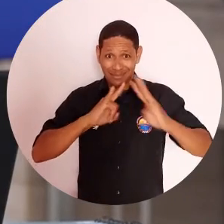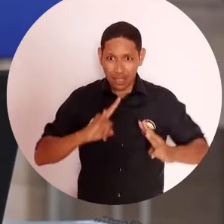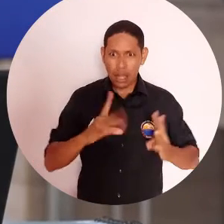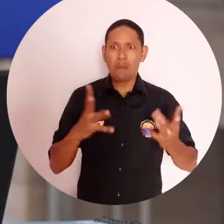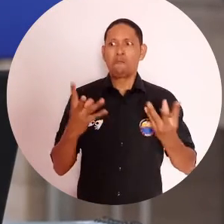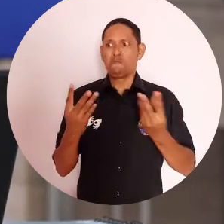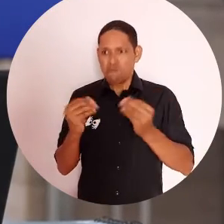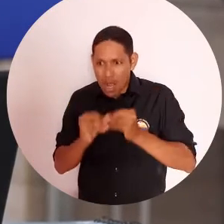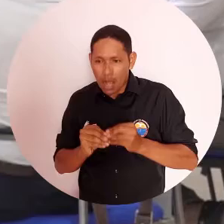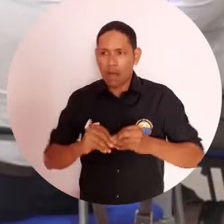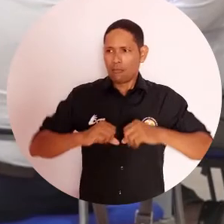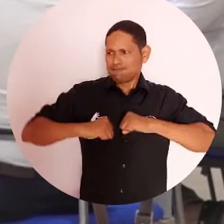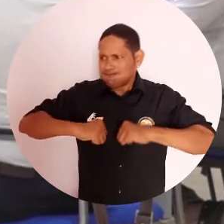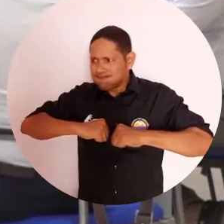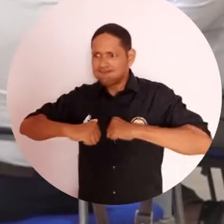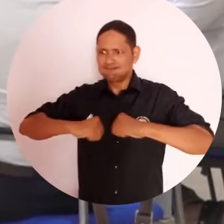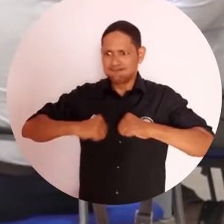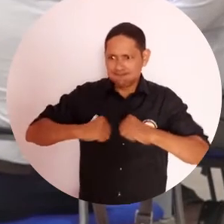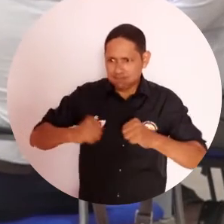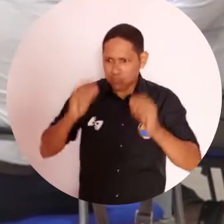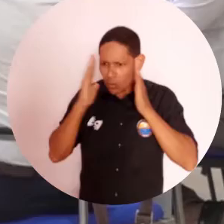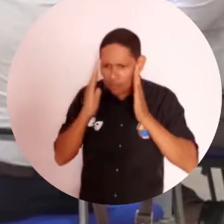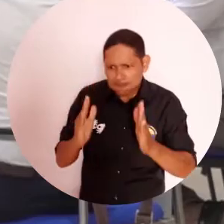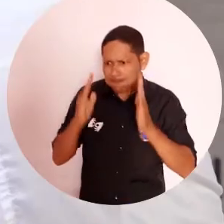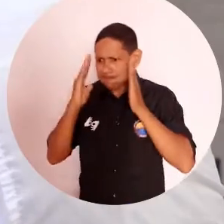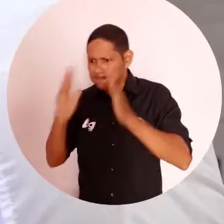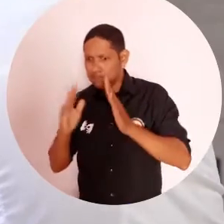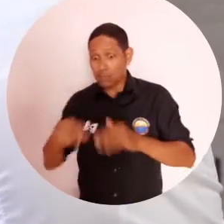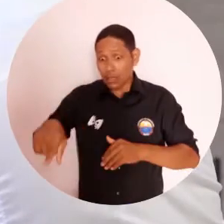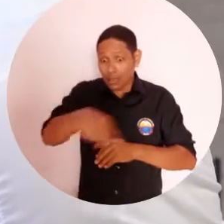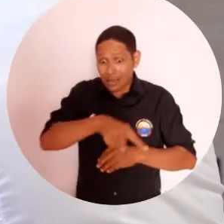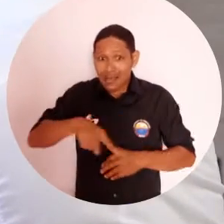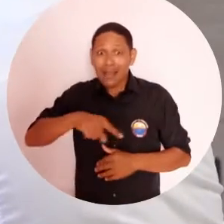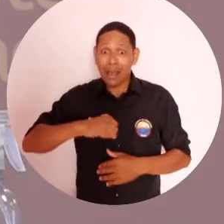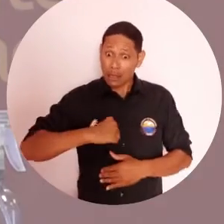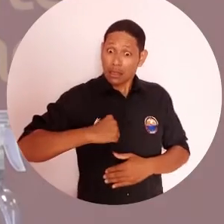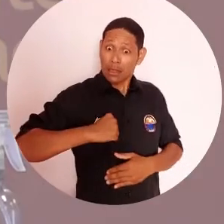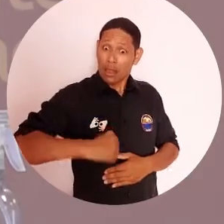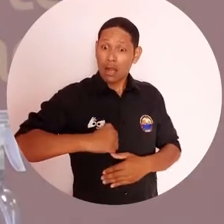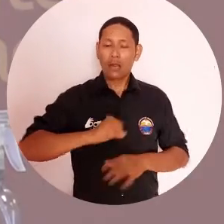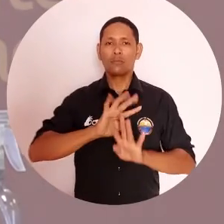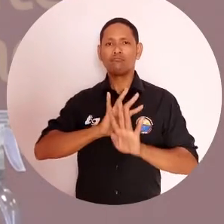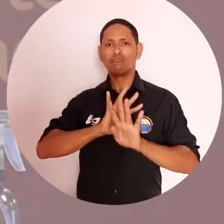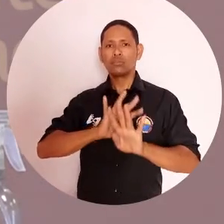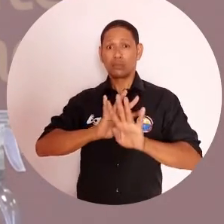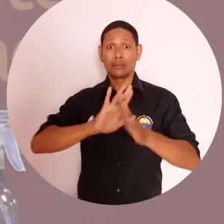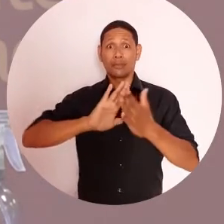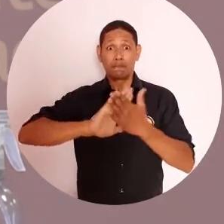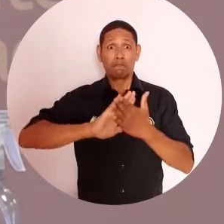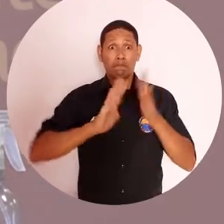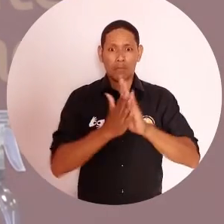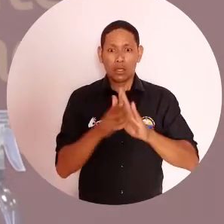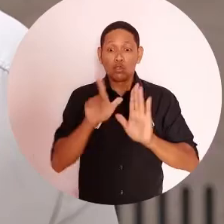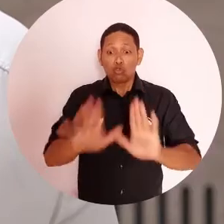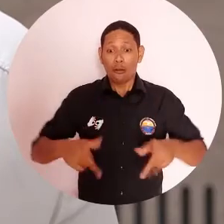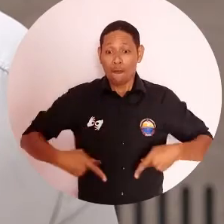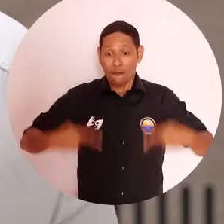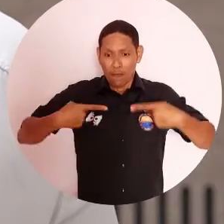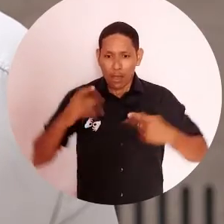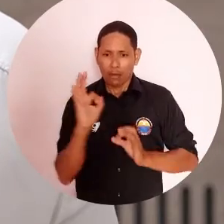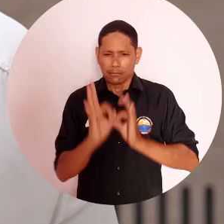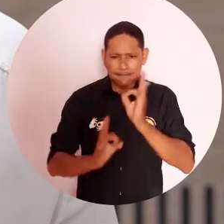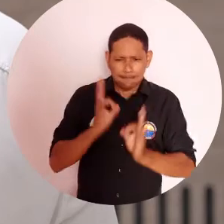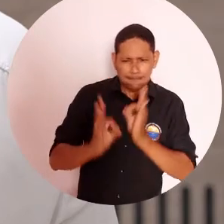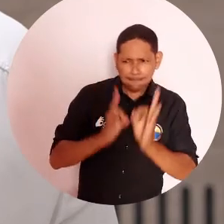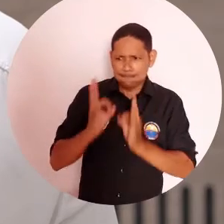Superiores seguirán efectuando medidas y llevando a cabo la ruta de atención para respaldar el derecho constitucional a manifestarse pacíficamente y proteger